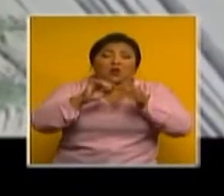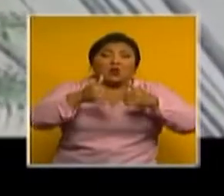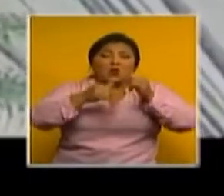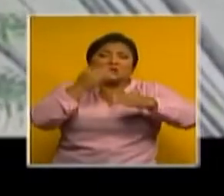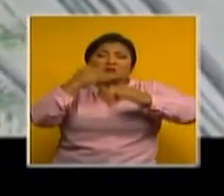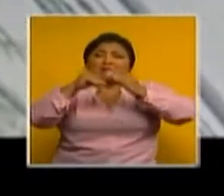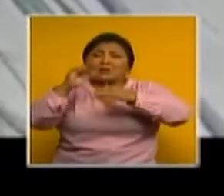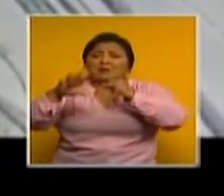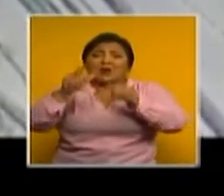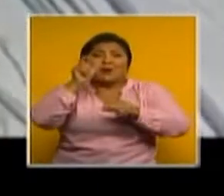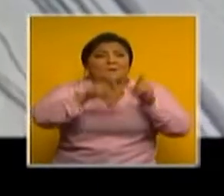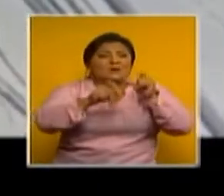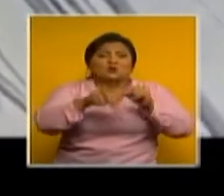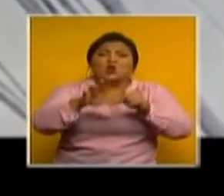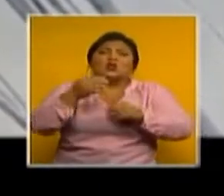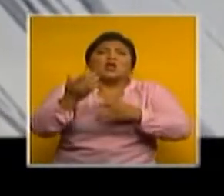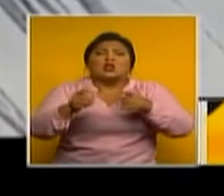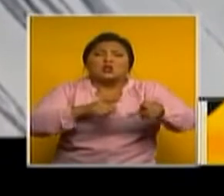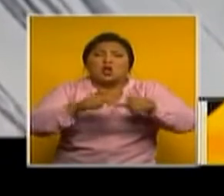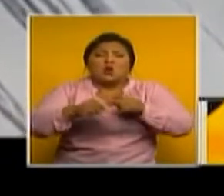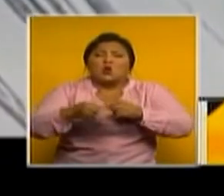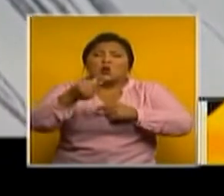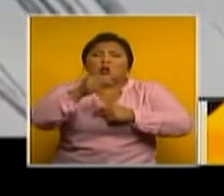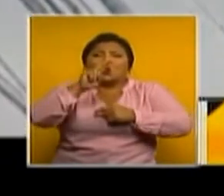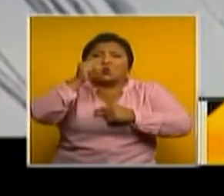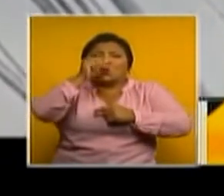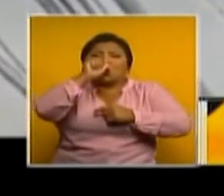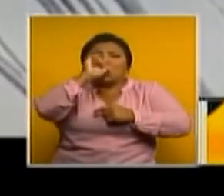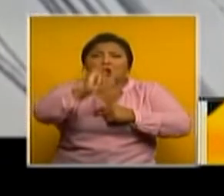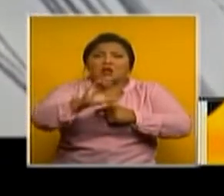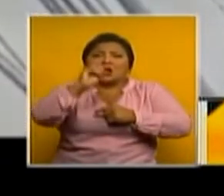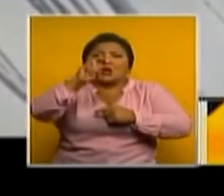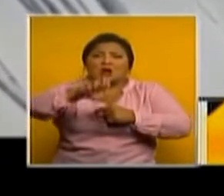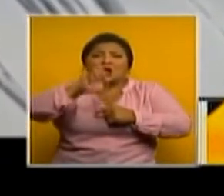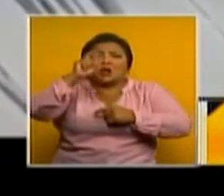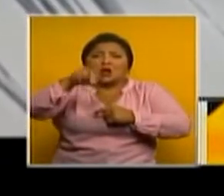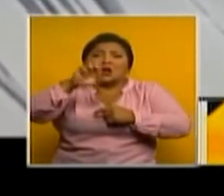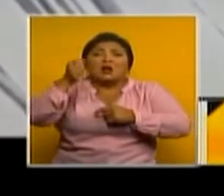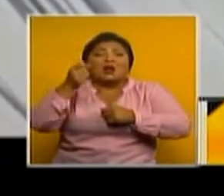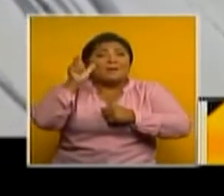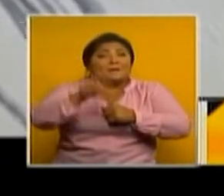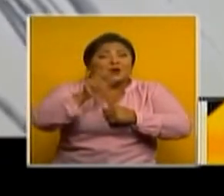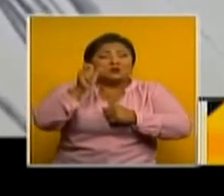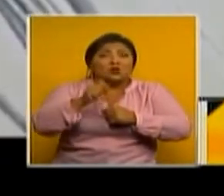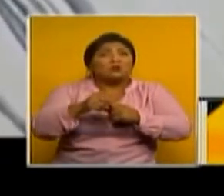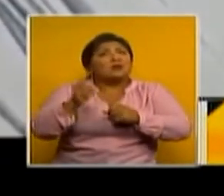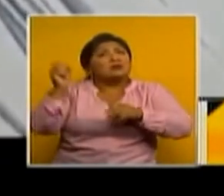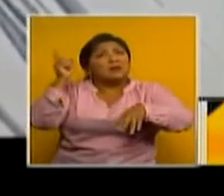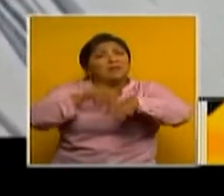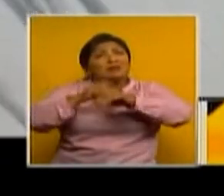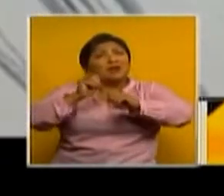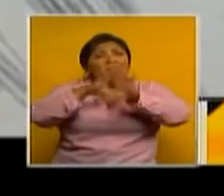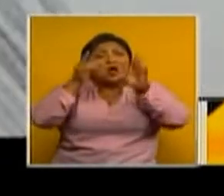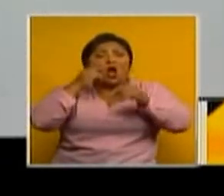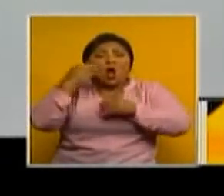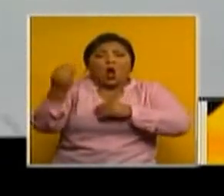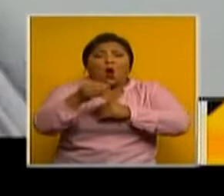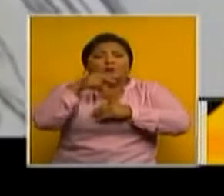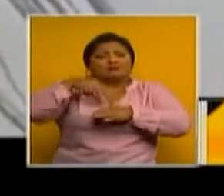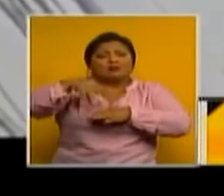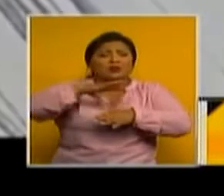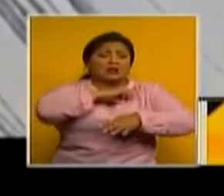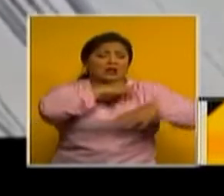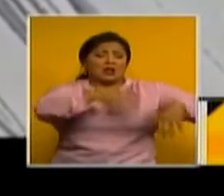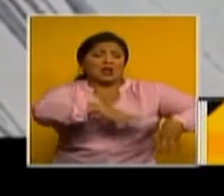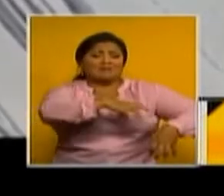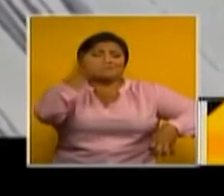y los moradores de Guayacanes comentaban la audacia de los sujetos que a plena luz del día arranchaban la cartera a una joven y